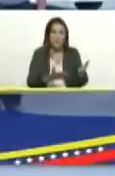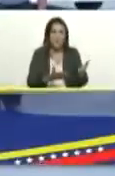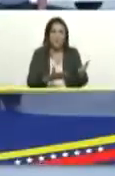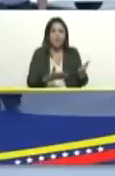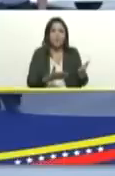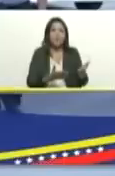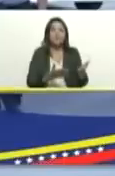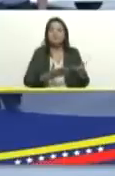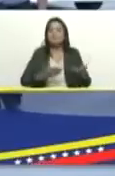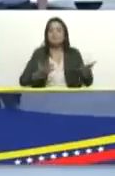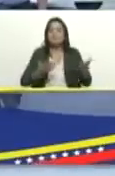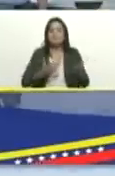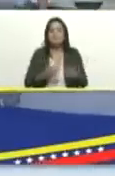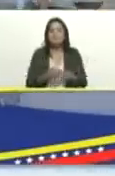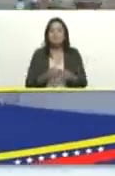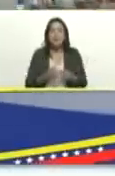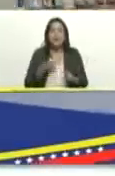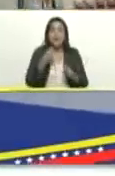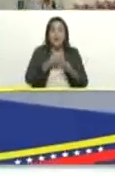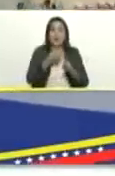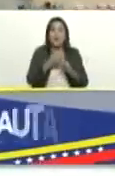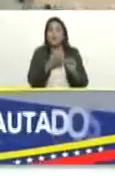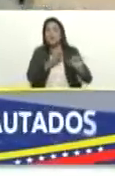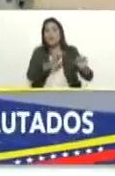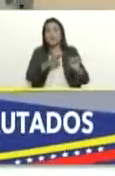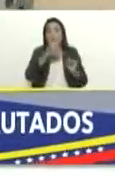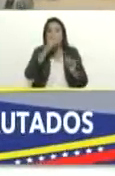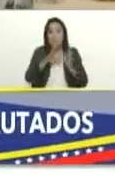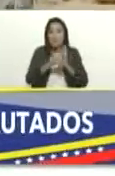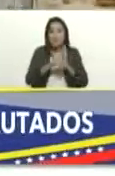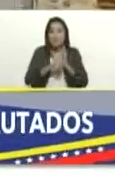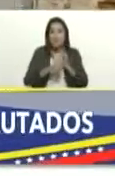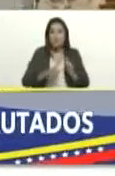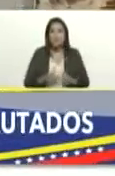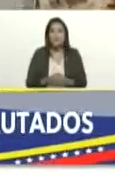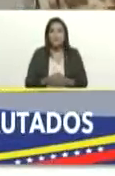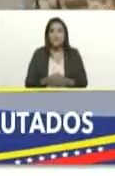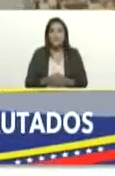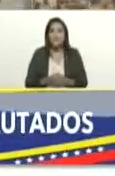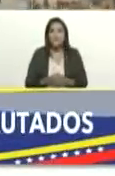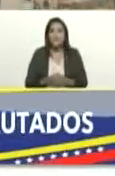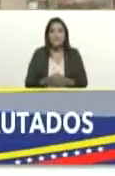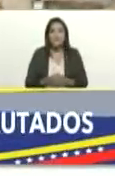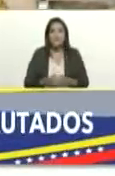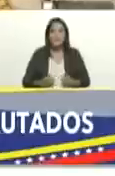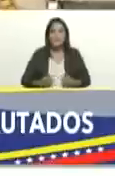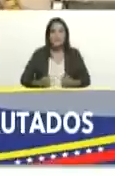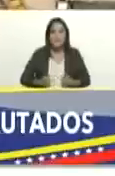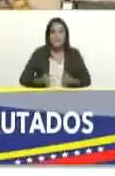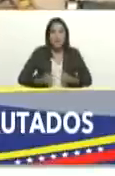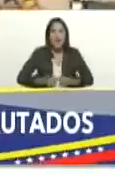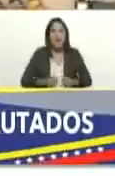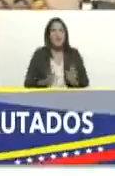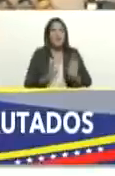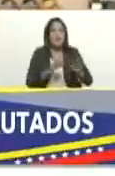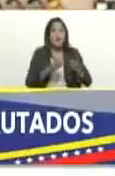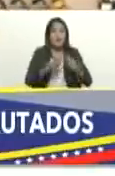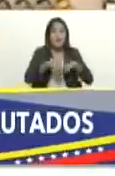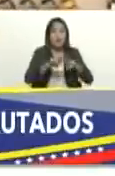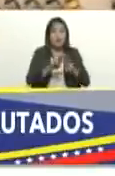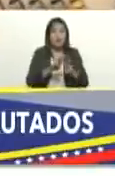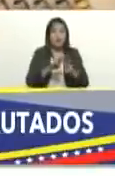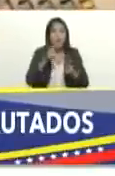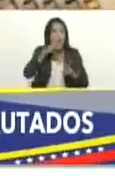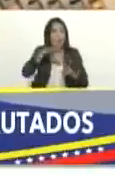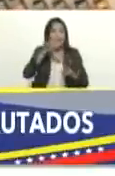corrupción esta lucha por los valores esta lucha por la moral como usted la ha planteado que indigna a todo el pueblo